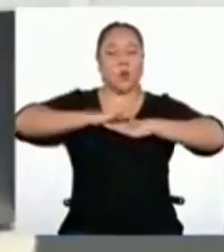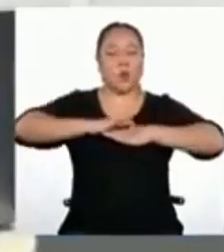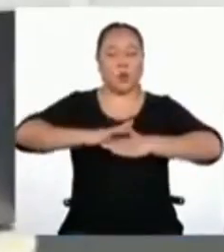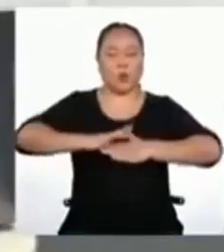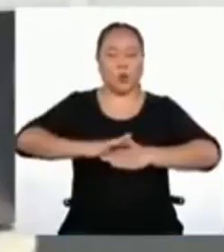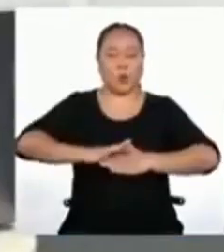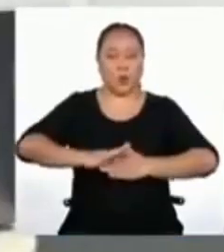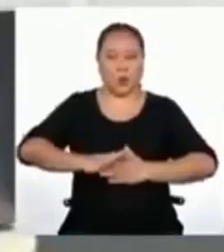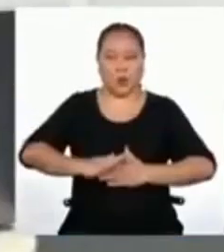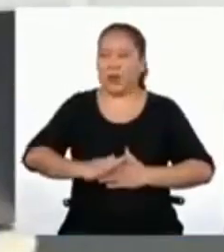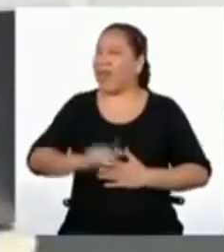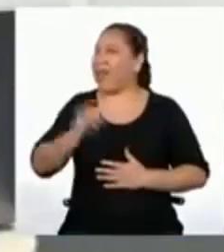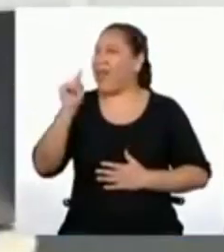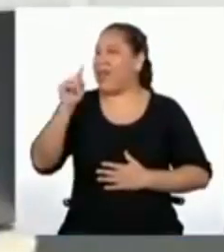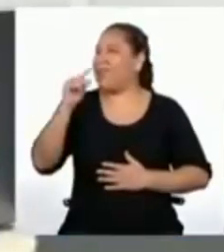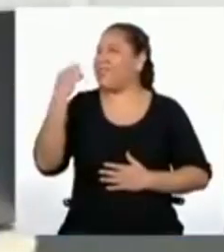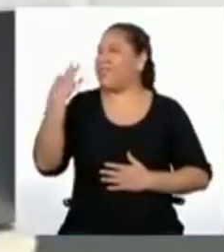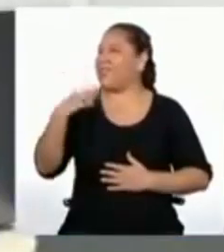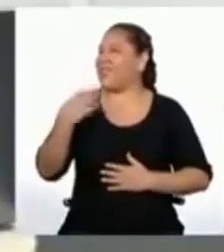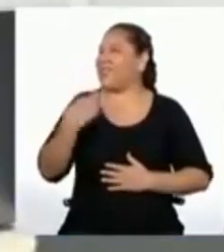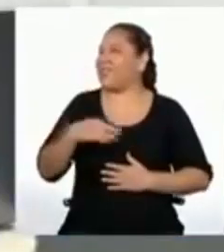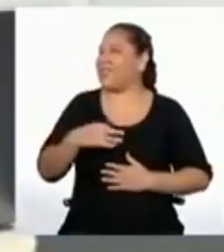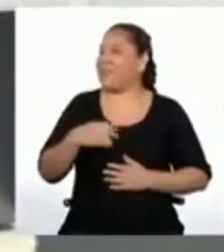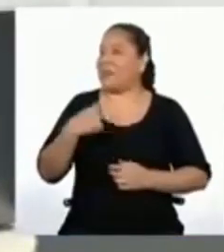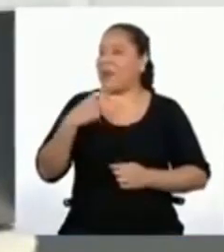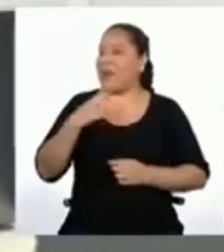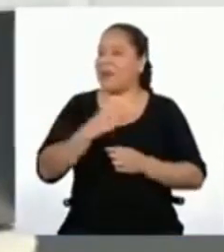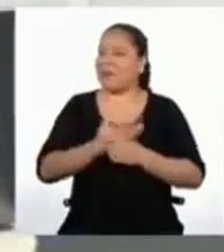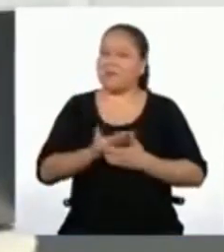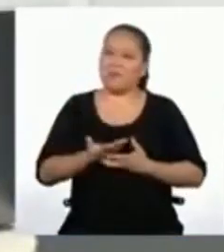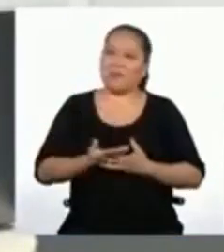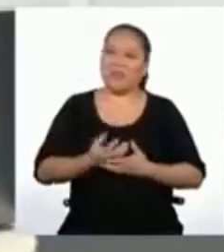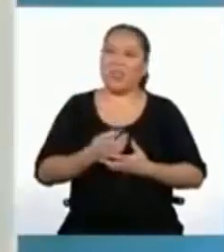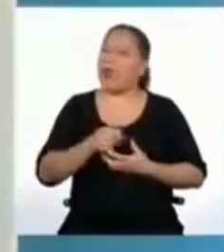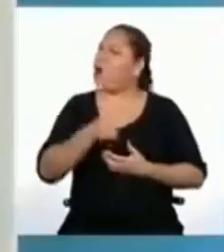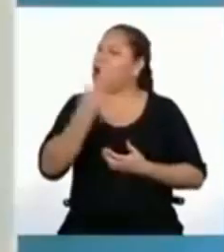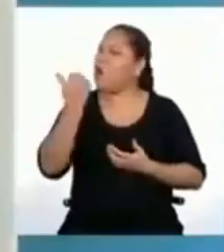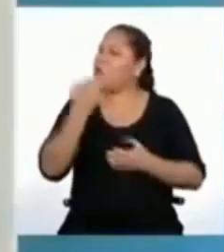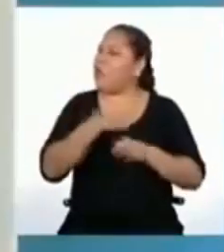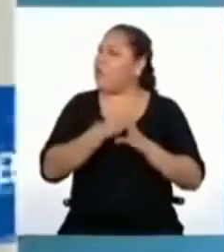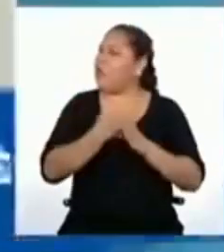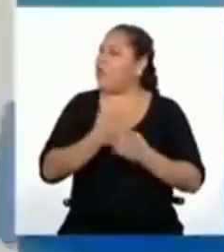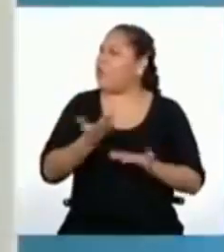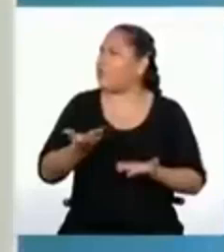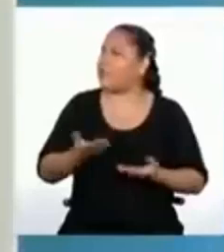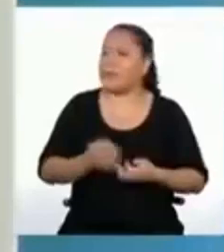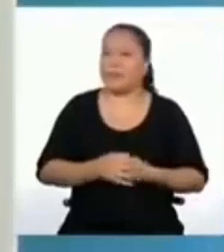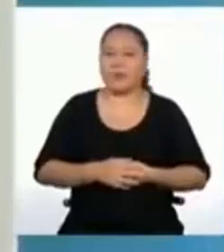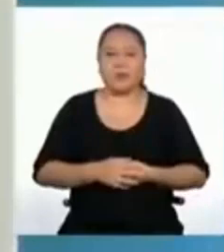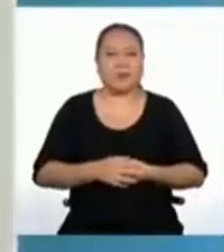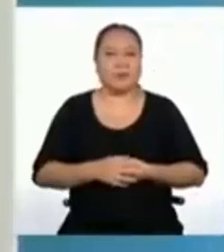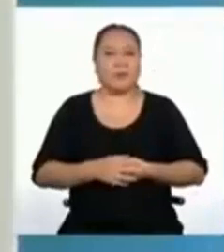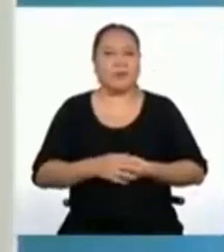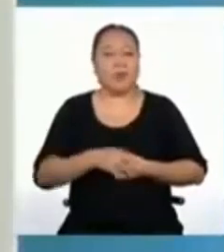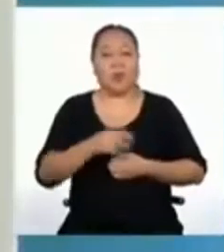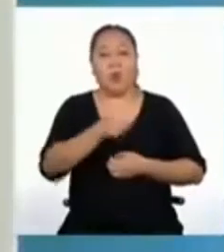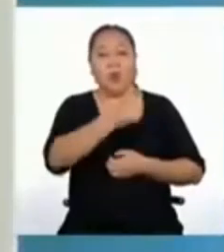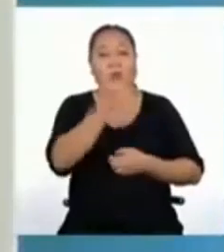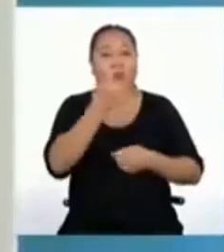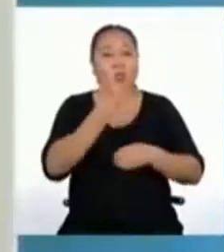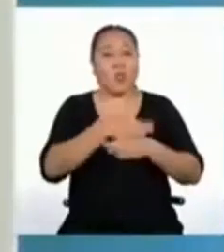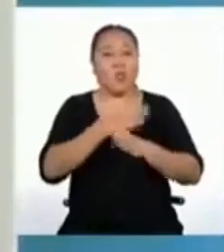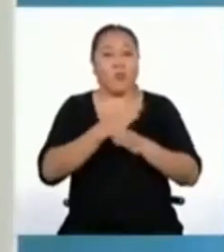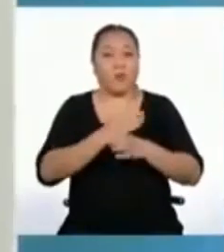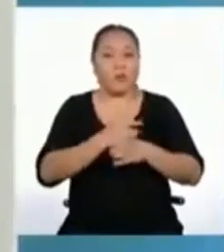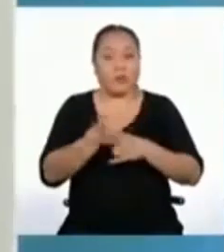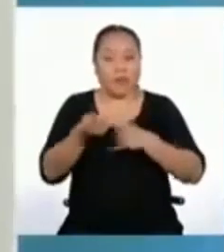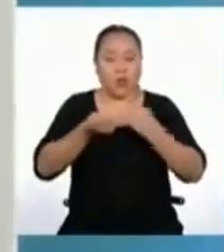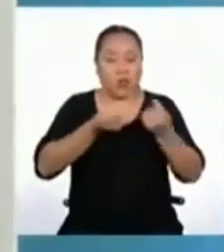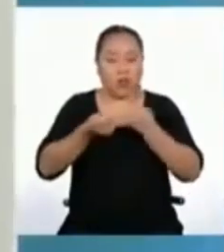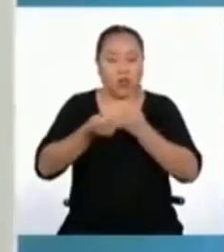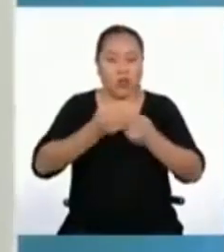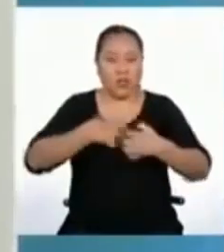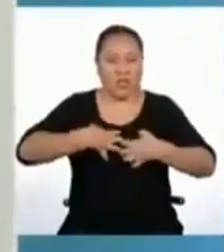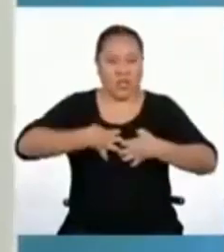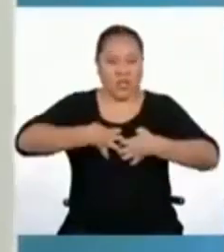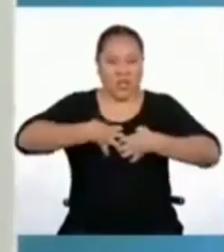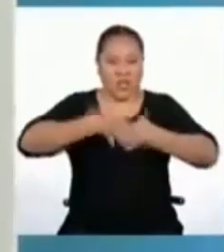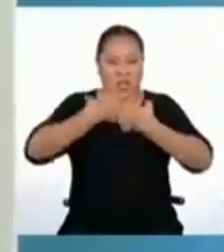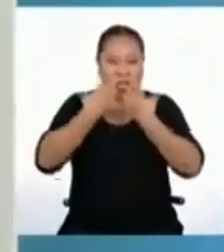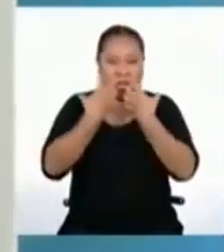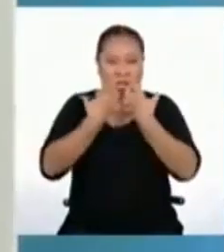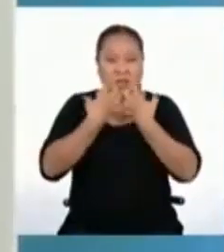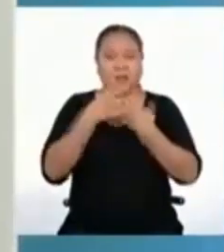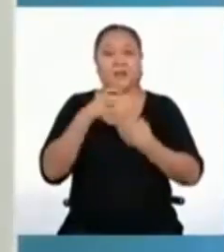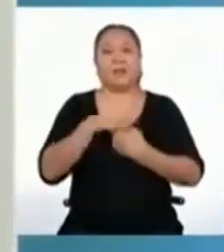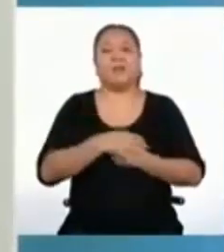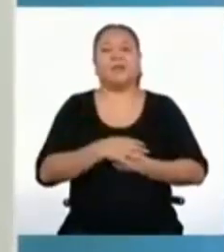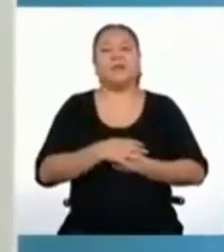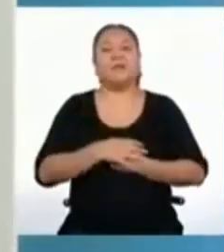casi siempre funciona. ¿Y qué otras estrategias hay? Otra estrategia para gestionar la ira es a